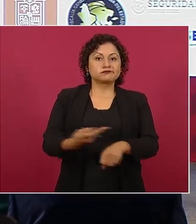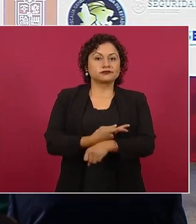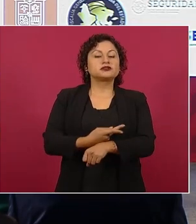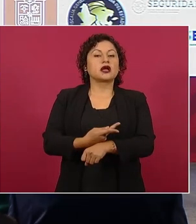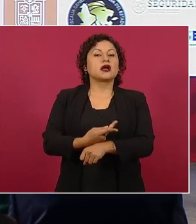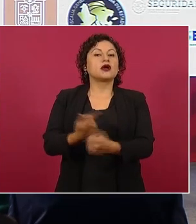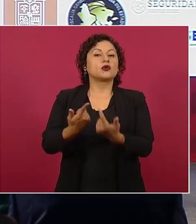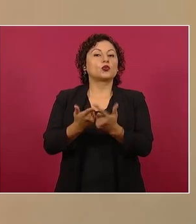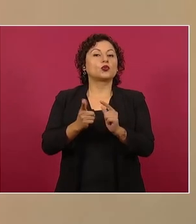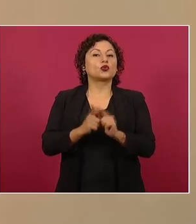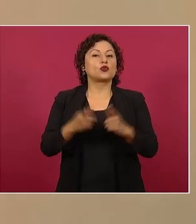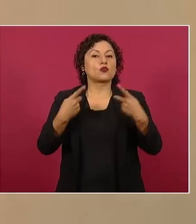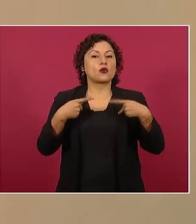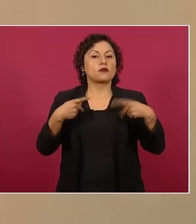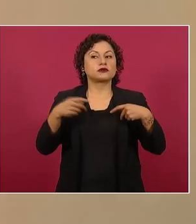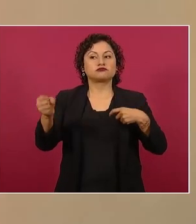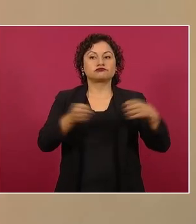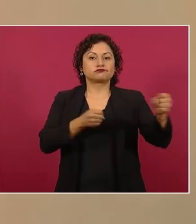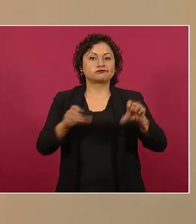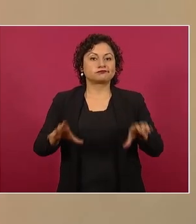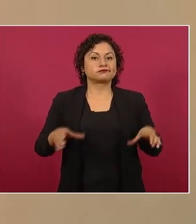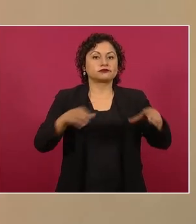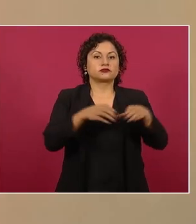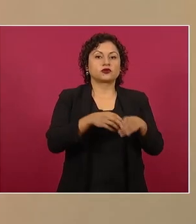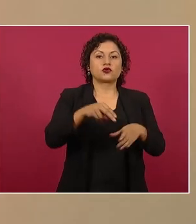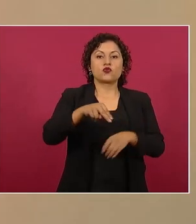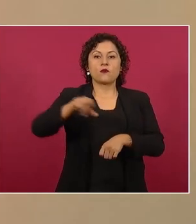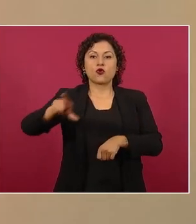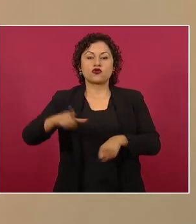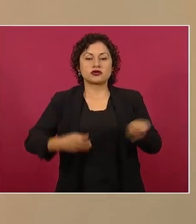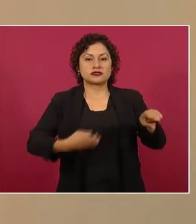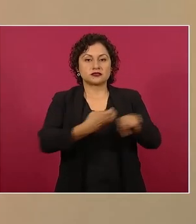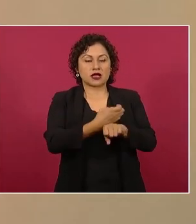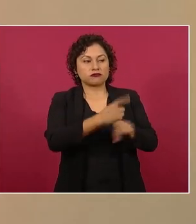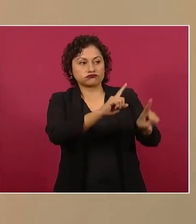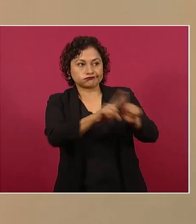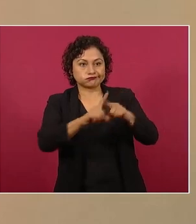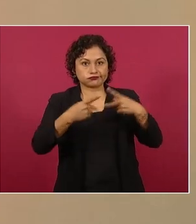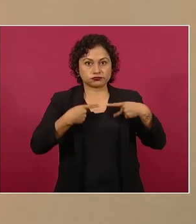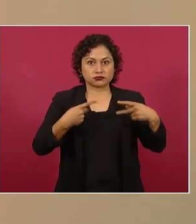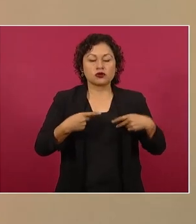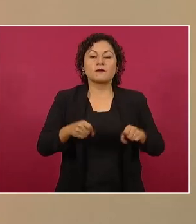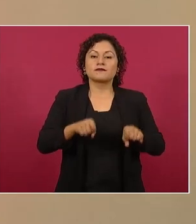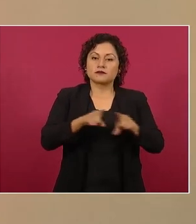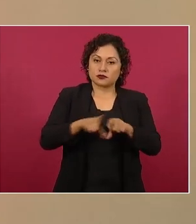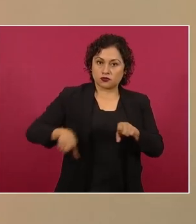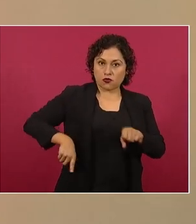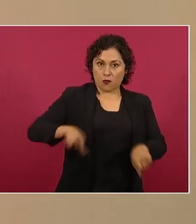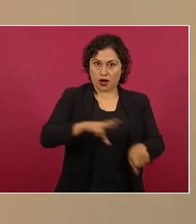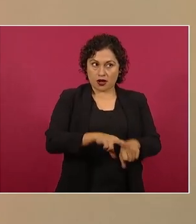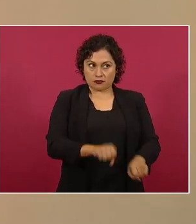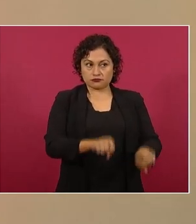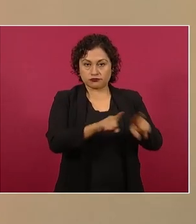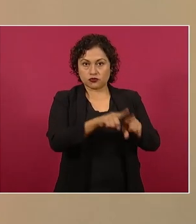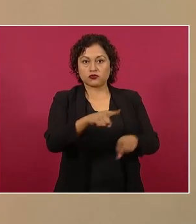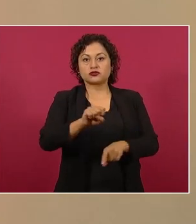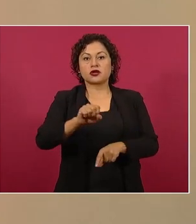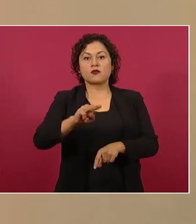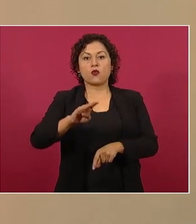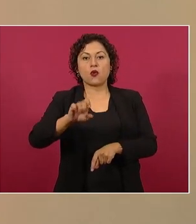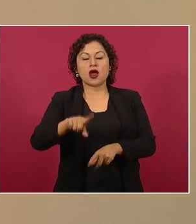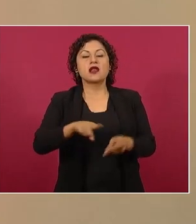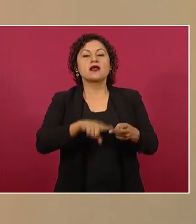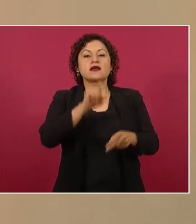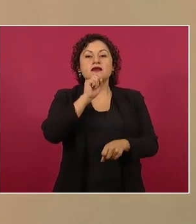Fiscalía General de Nuevo León. Se ha tenido diálogo tanto con el gobernador Samuel García como con el fiscal general